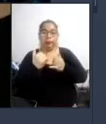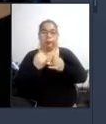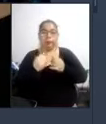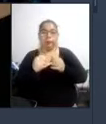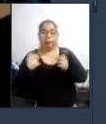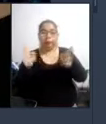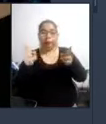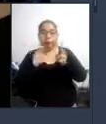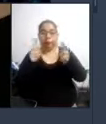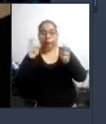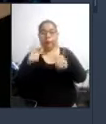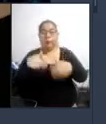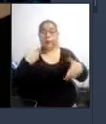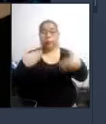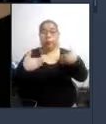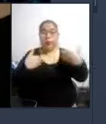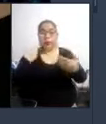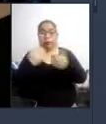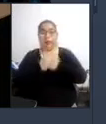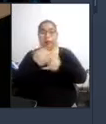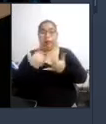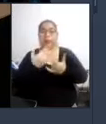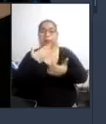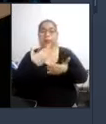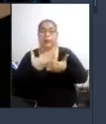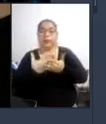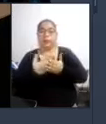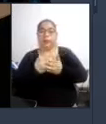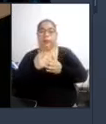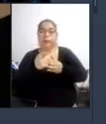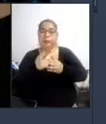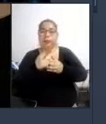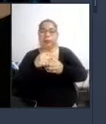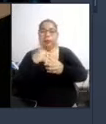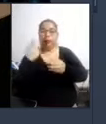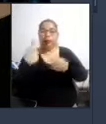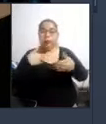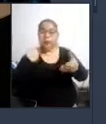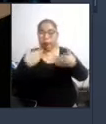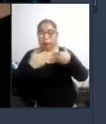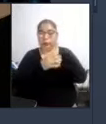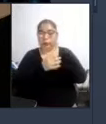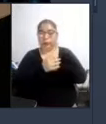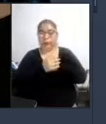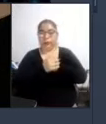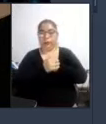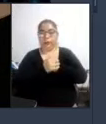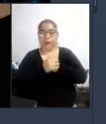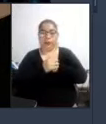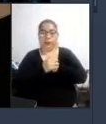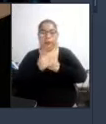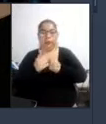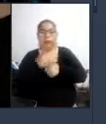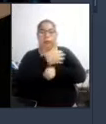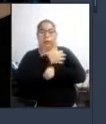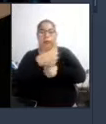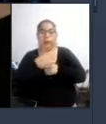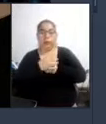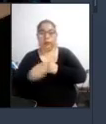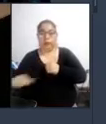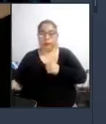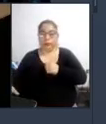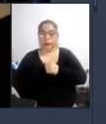bueno nos tiene muy satisfechos pero sin embargo sabemos que es muy muy muy insuficiente seguimos en el esfuerzo por